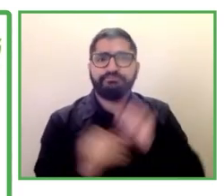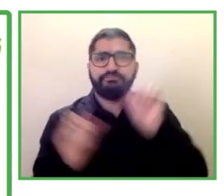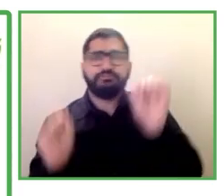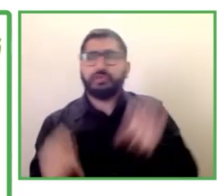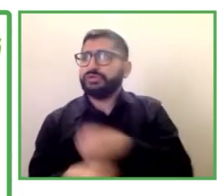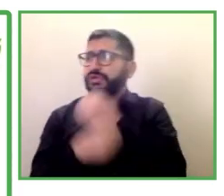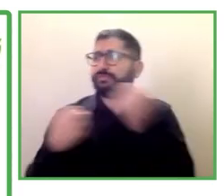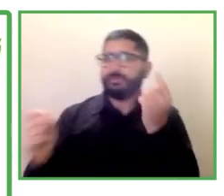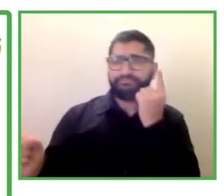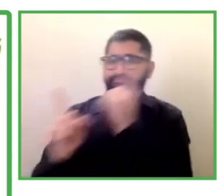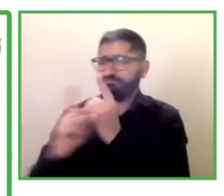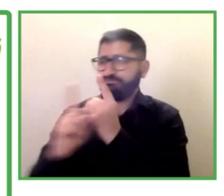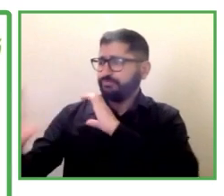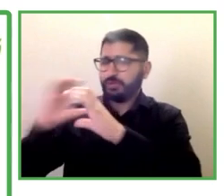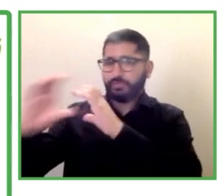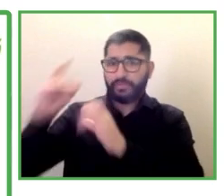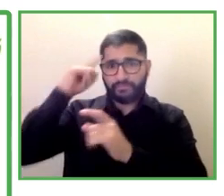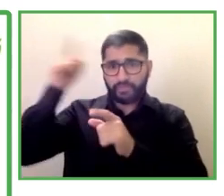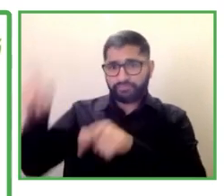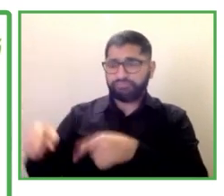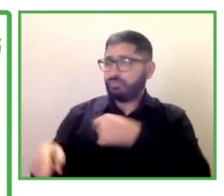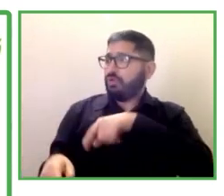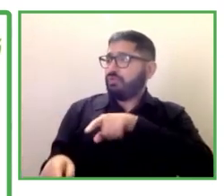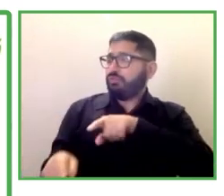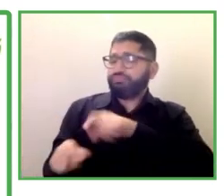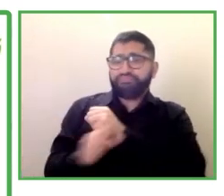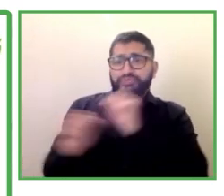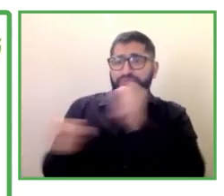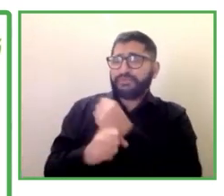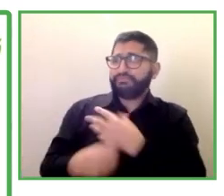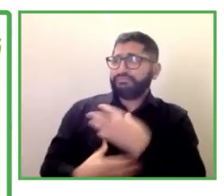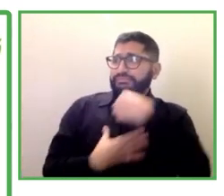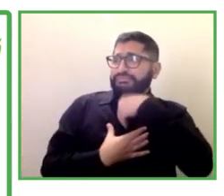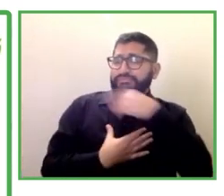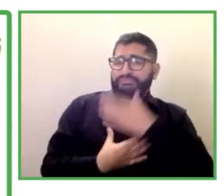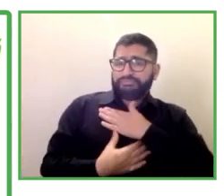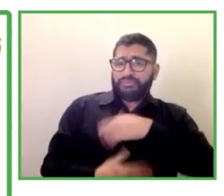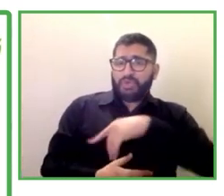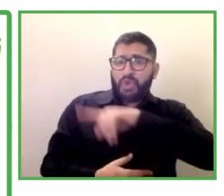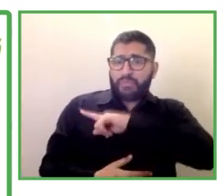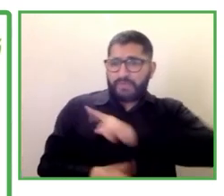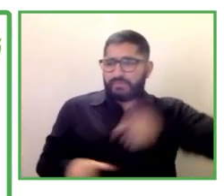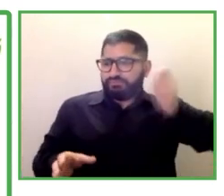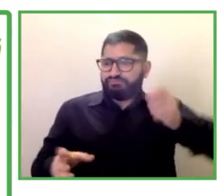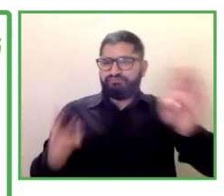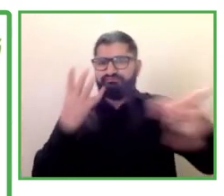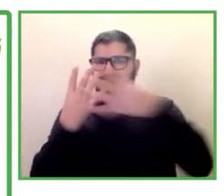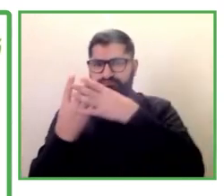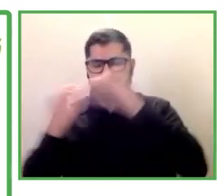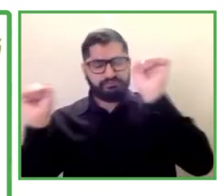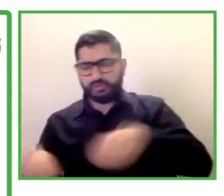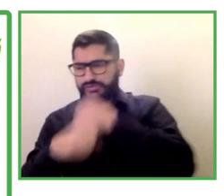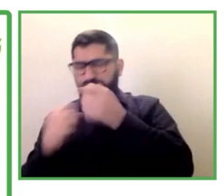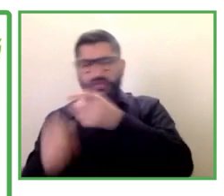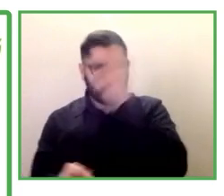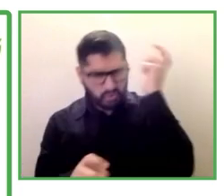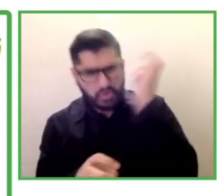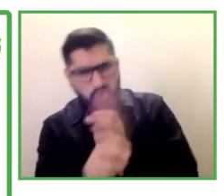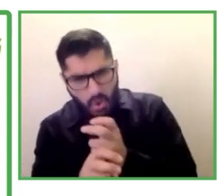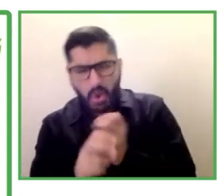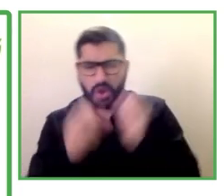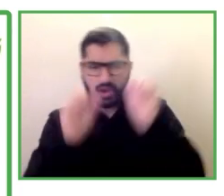una múltiple discriminación y a particulares dificultades para su inserción social y laboral. Y, por tanto, aquí estamos